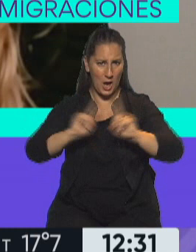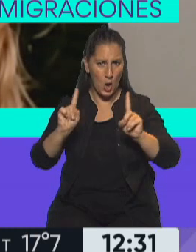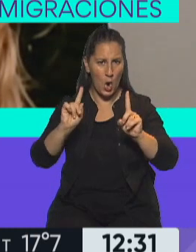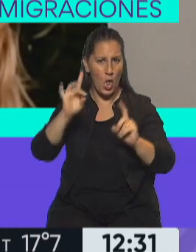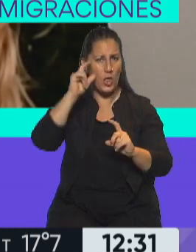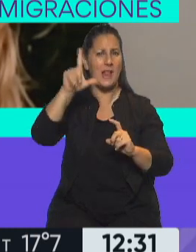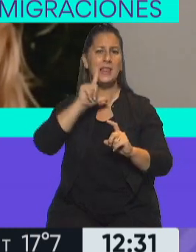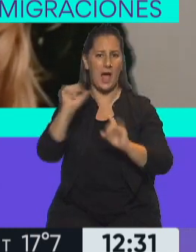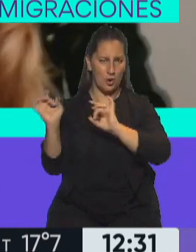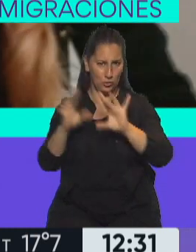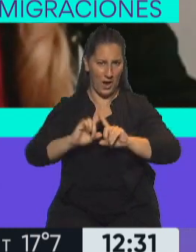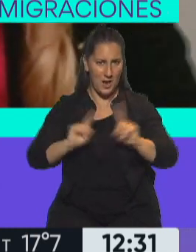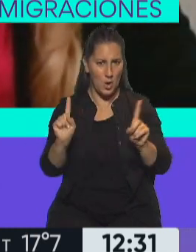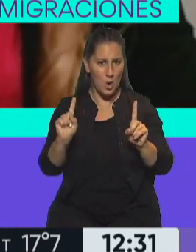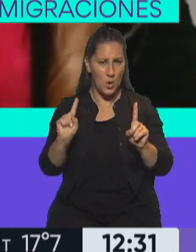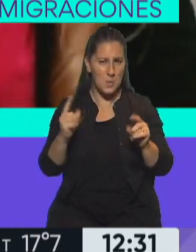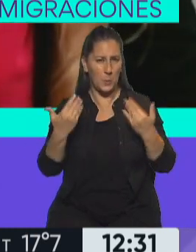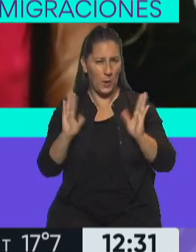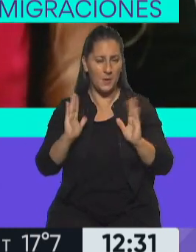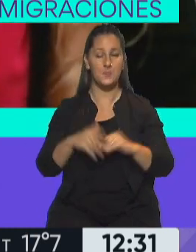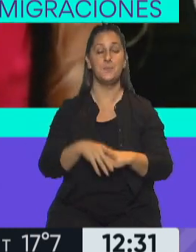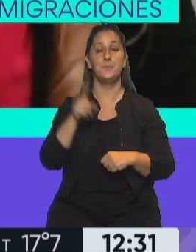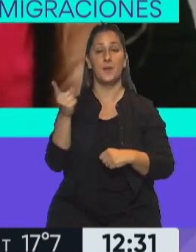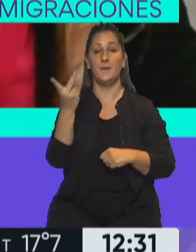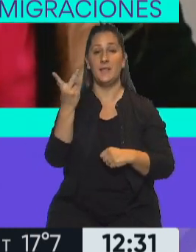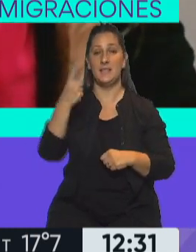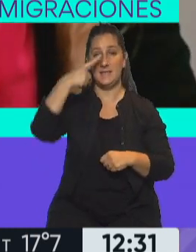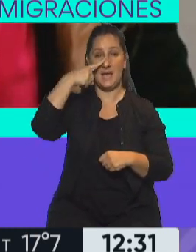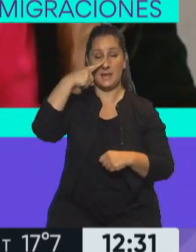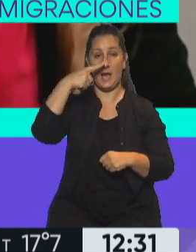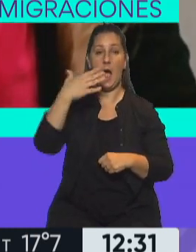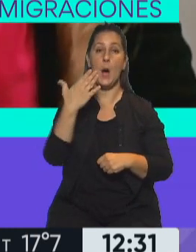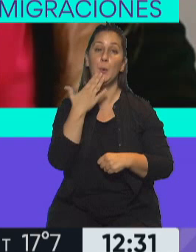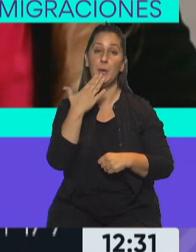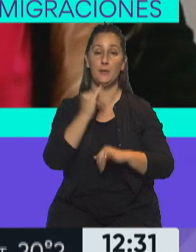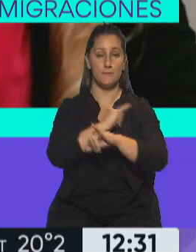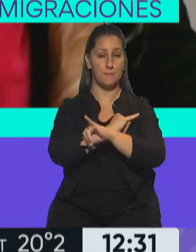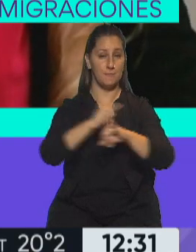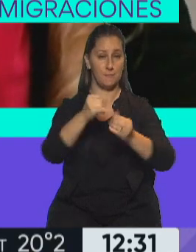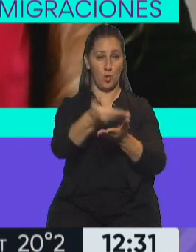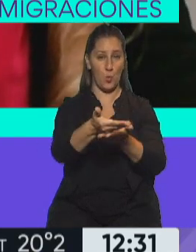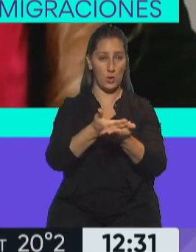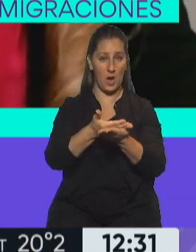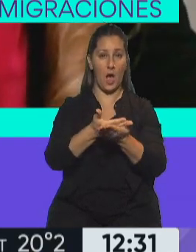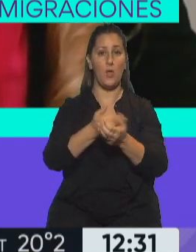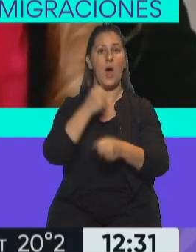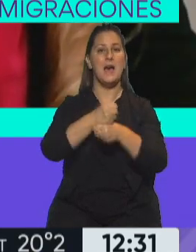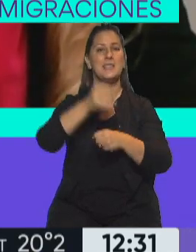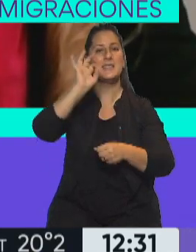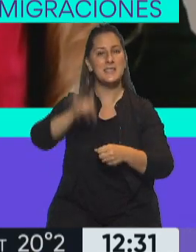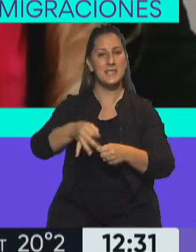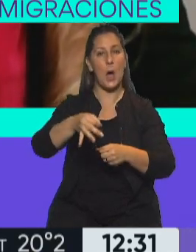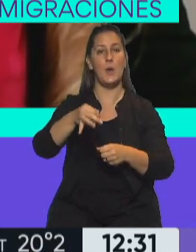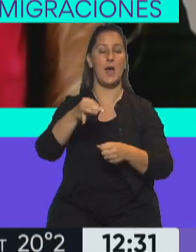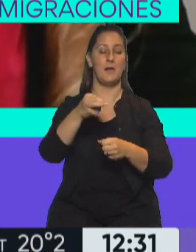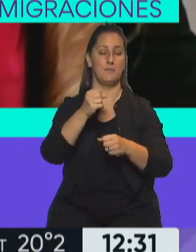Delta? Esto sucedió el 27 de abril, creo. El comunicado, hasta saber la cepa del Ministerio de Salud, lo dio